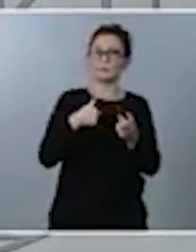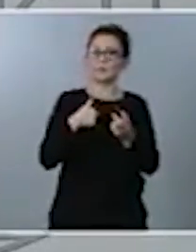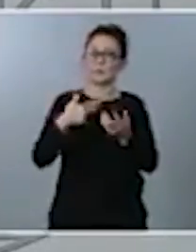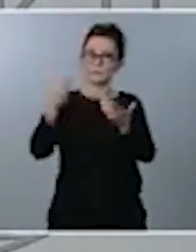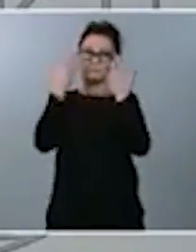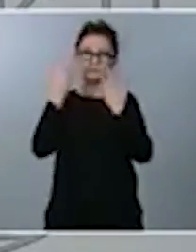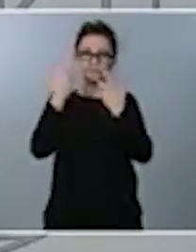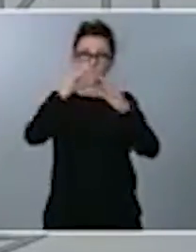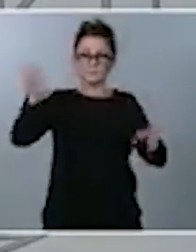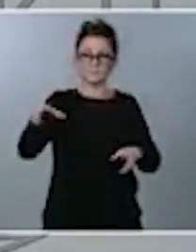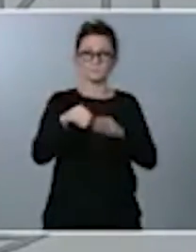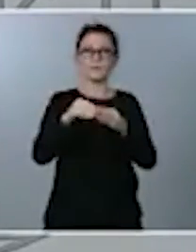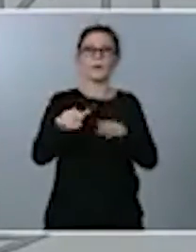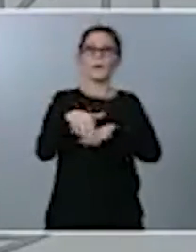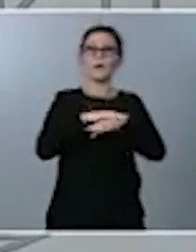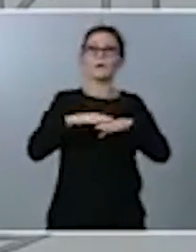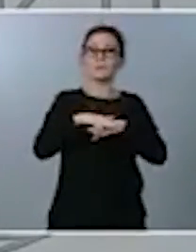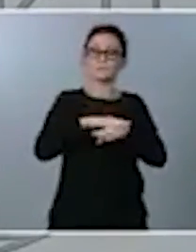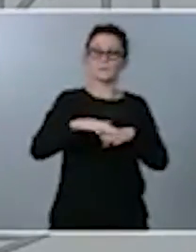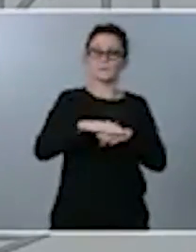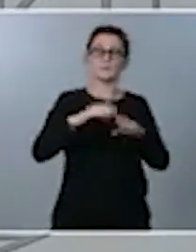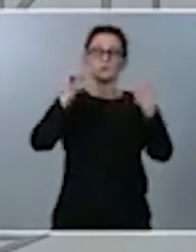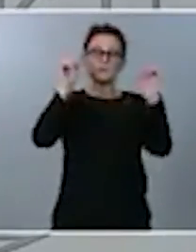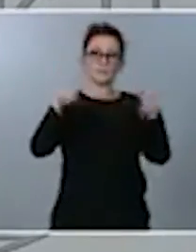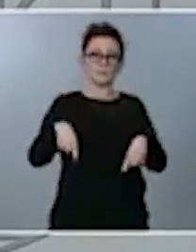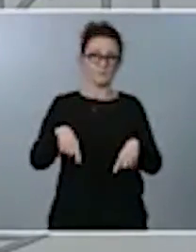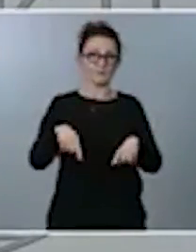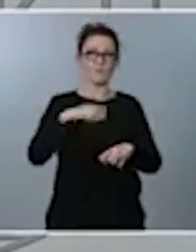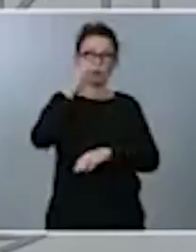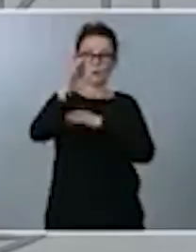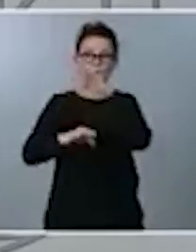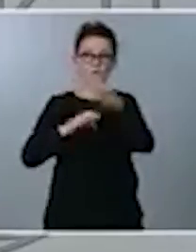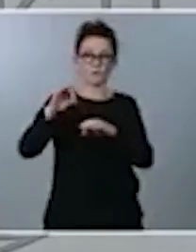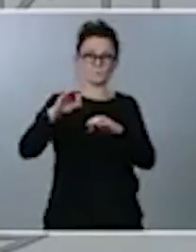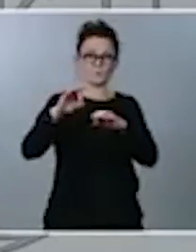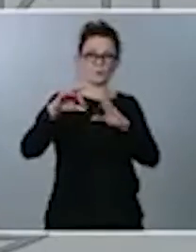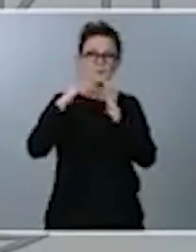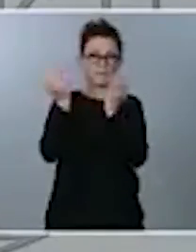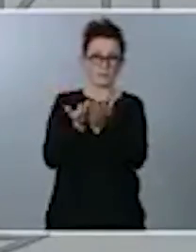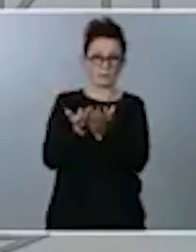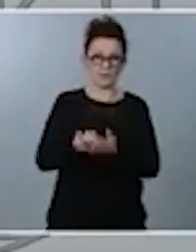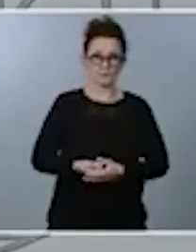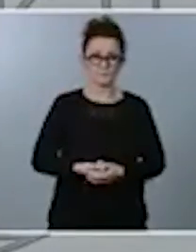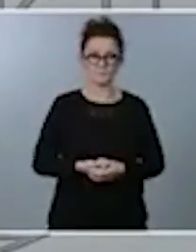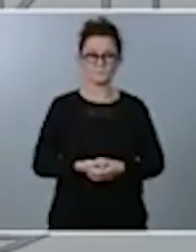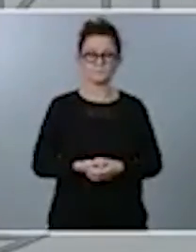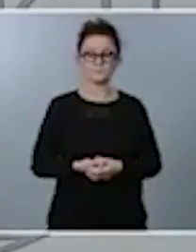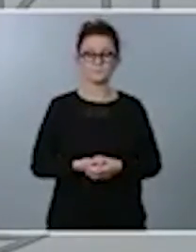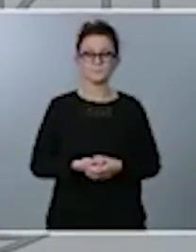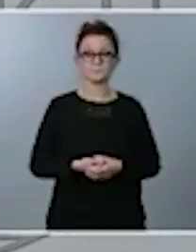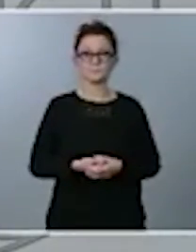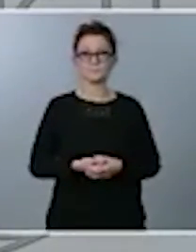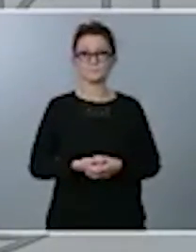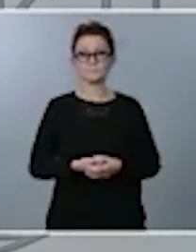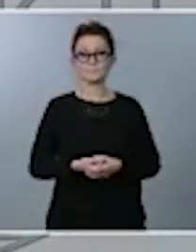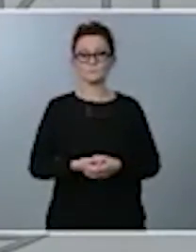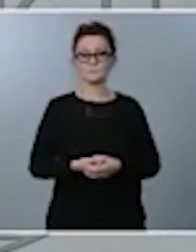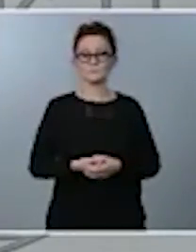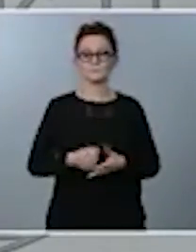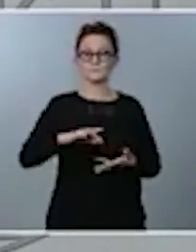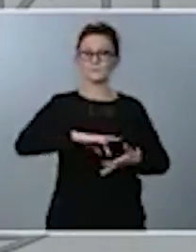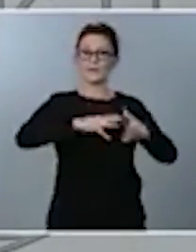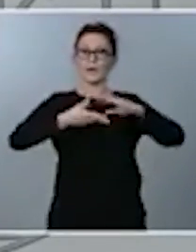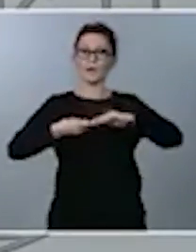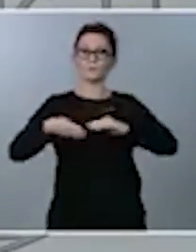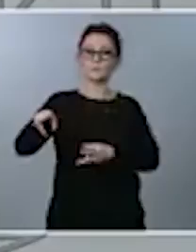de las Administraciones y del conjunto de los organismos internacionales. El objetivo de estos ajustes fiscales son,